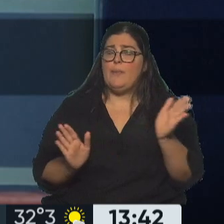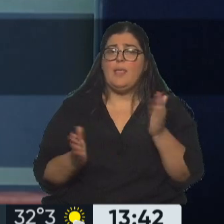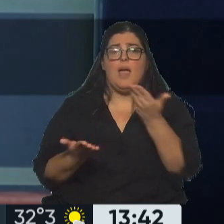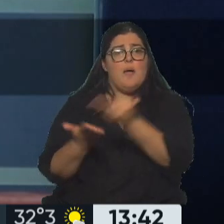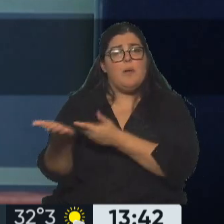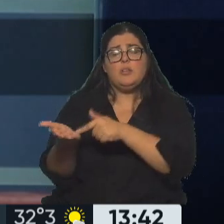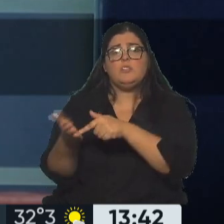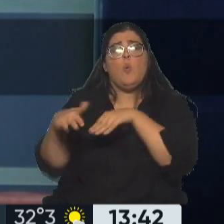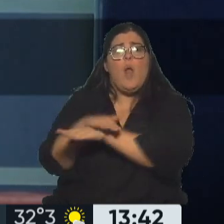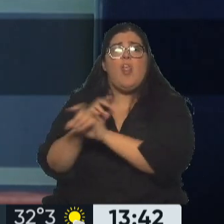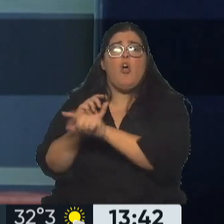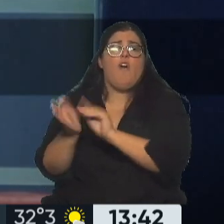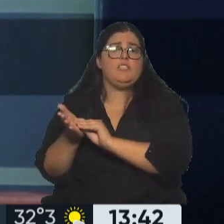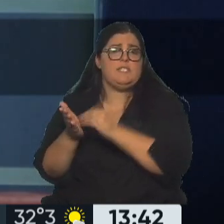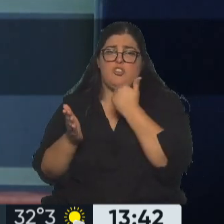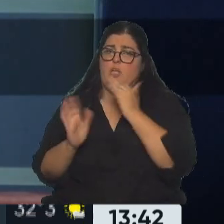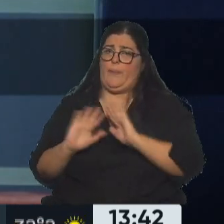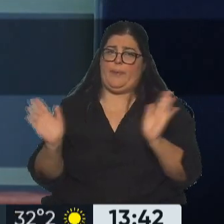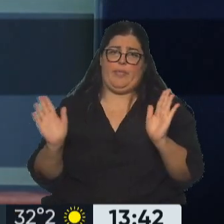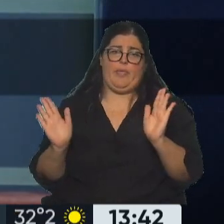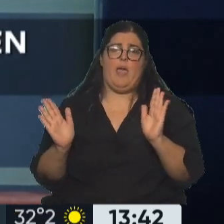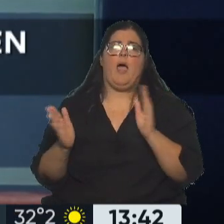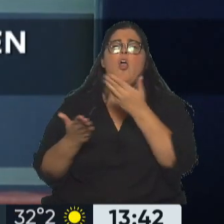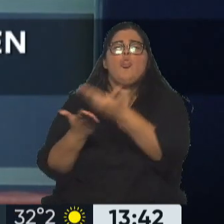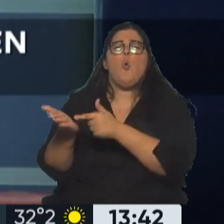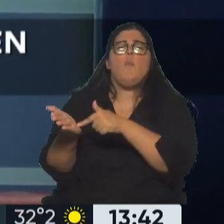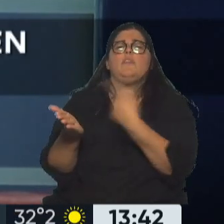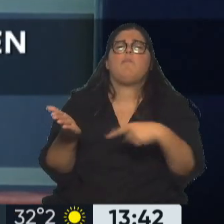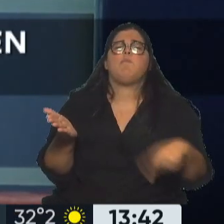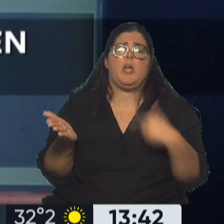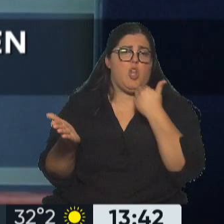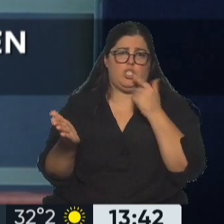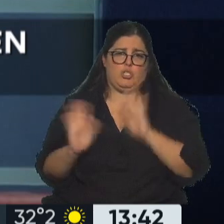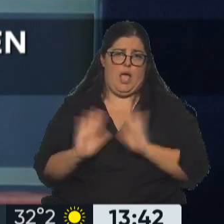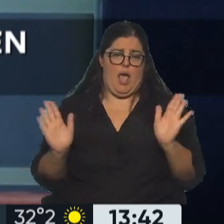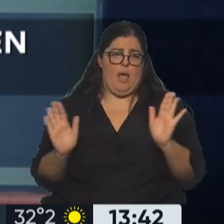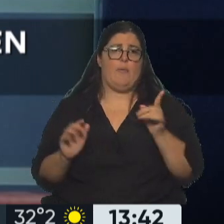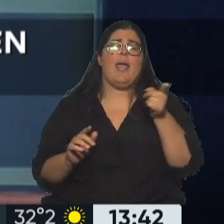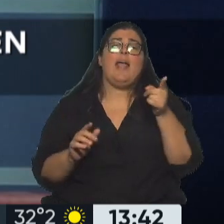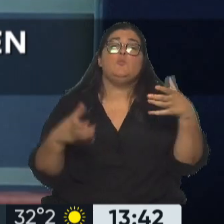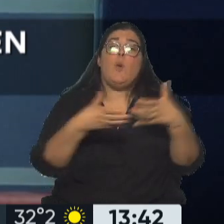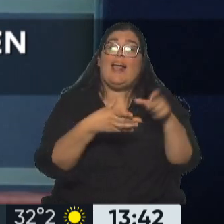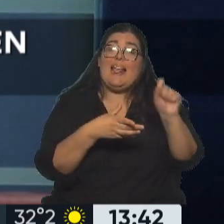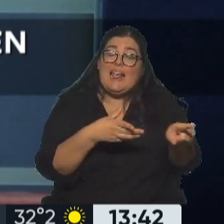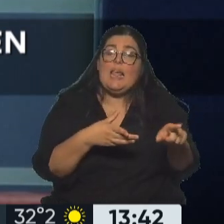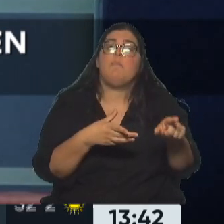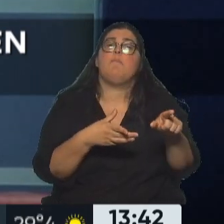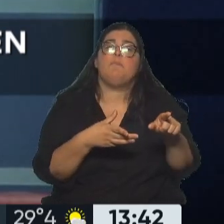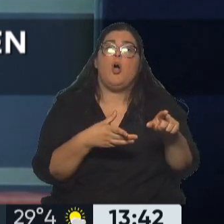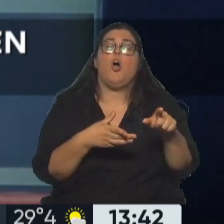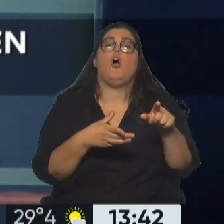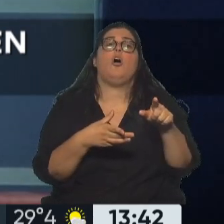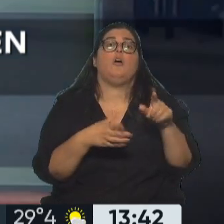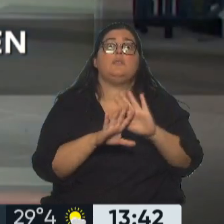estaban ahí cuando se encontró. No sabía lo que está en los documentos. Y lo que hizo y lo que hizo su equipo, es que momento que se